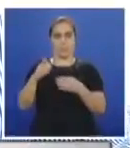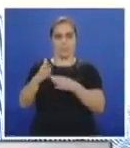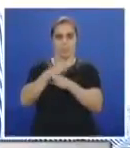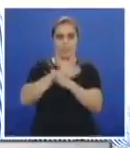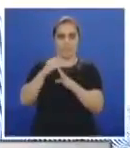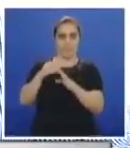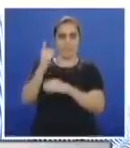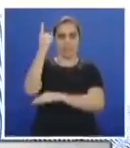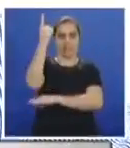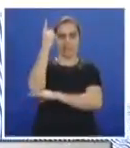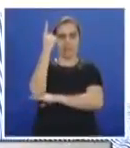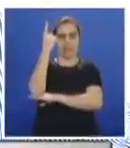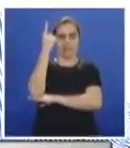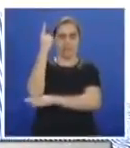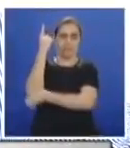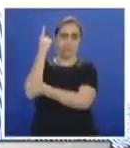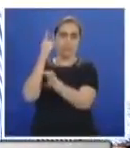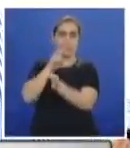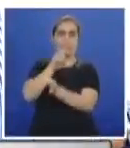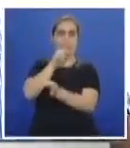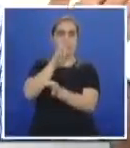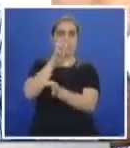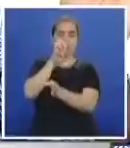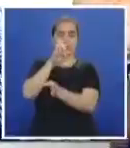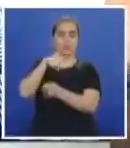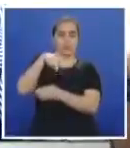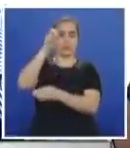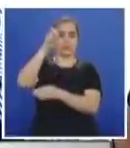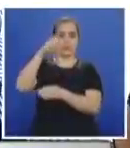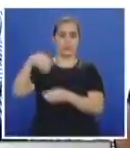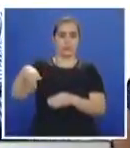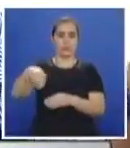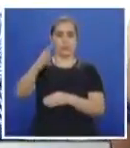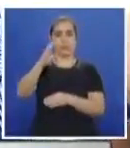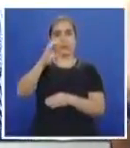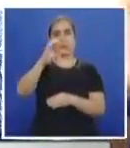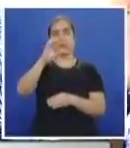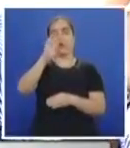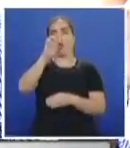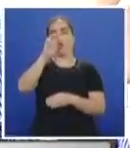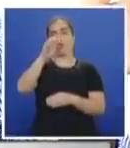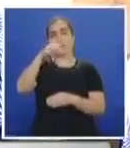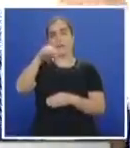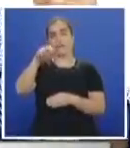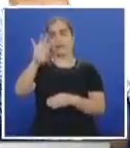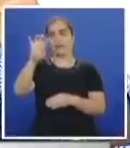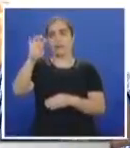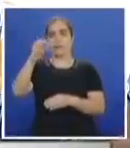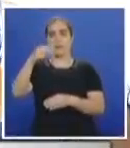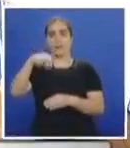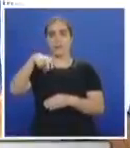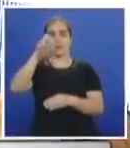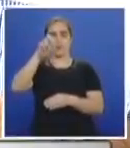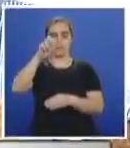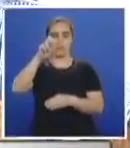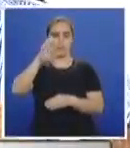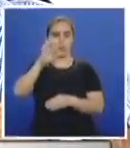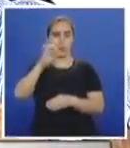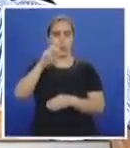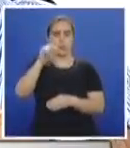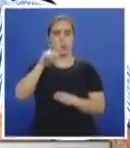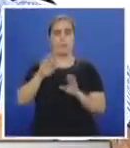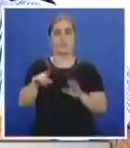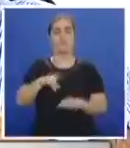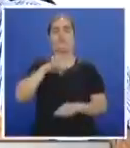ahí de la Torre de Cali, por la 18 norte, tomar la octava norte, la novena norte, o inclusive los que